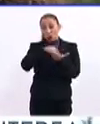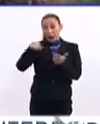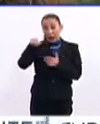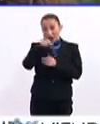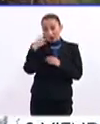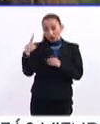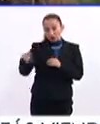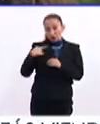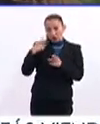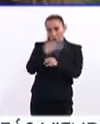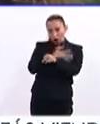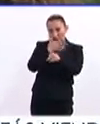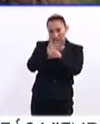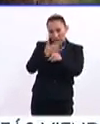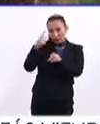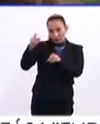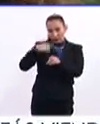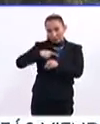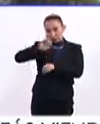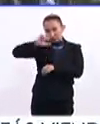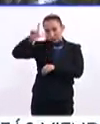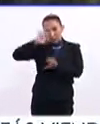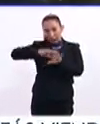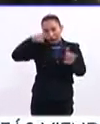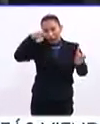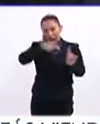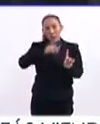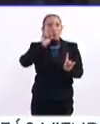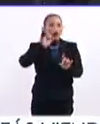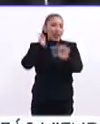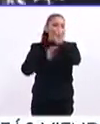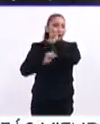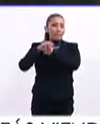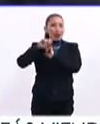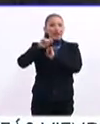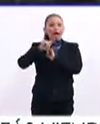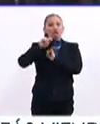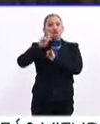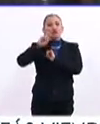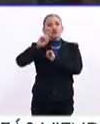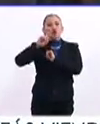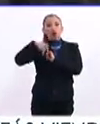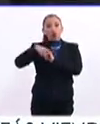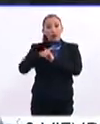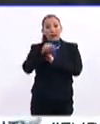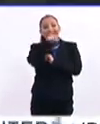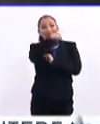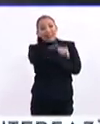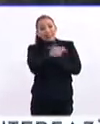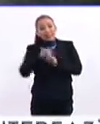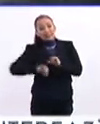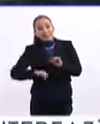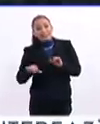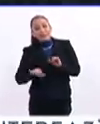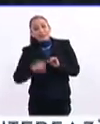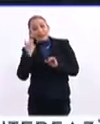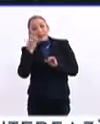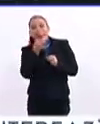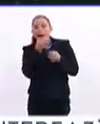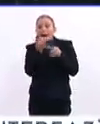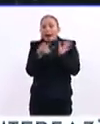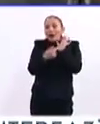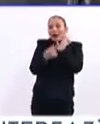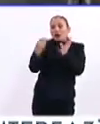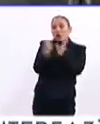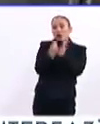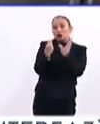junto con sus coordinadores y especialistas, en particular con la antropóloga Marta Turoc, fue el interés de dar a conocer